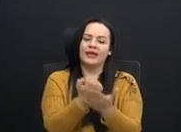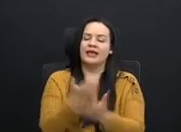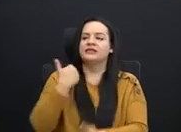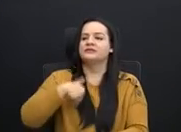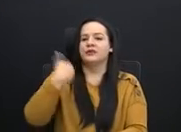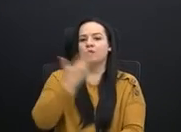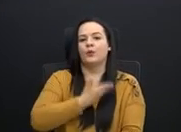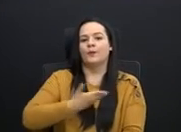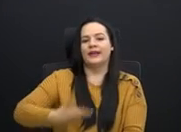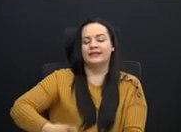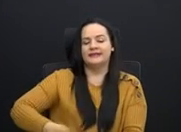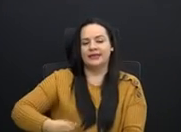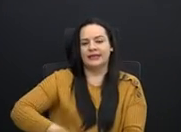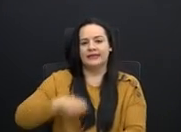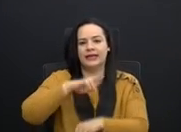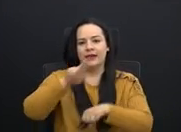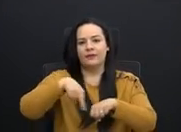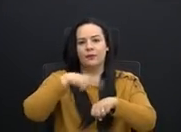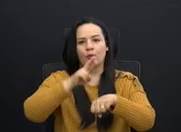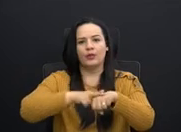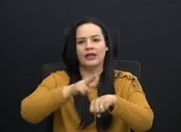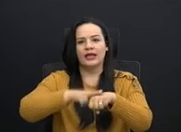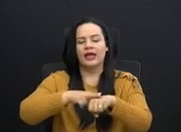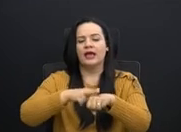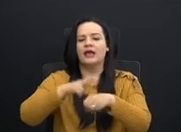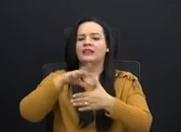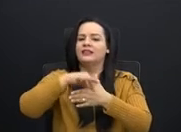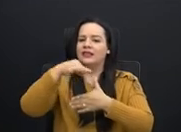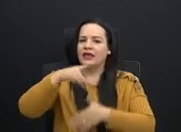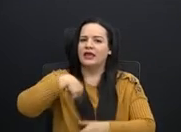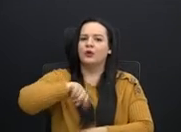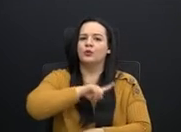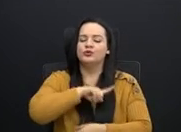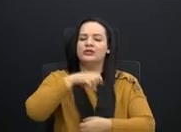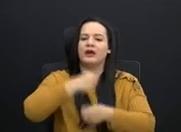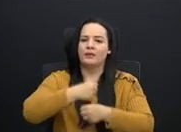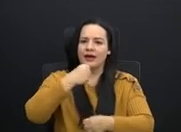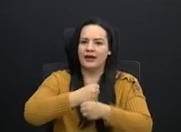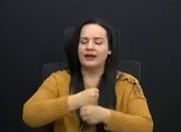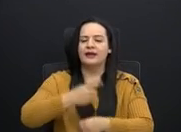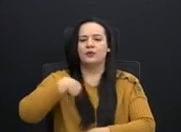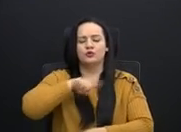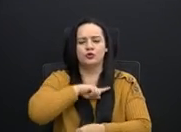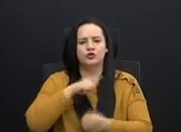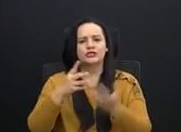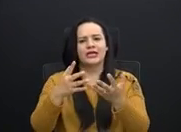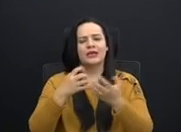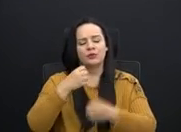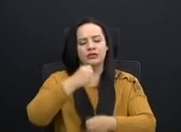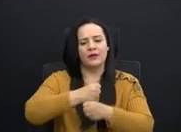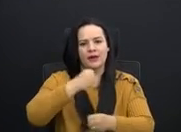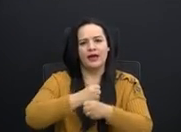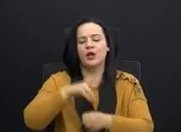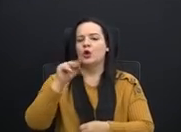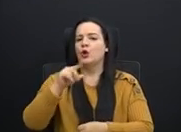presidente de la República, déjenos trabajar. Queremos trabajar, no queremos limosna.